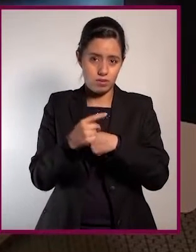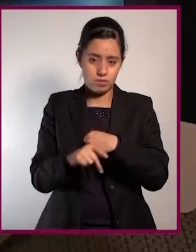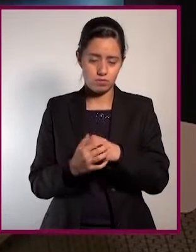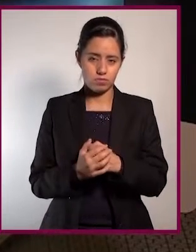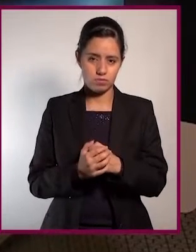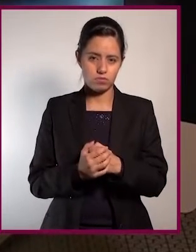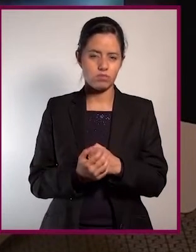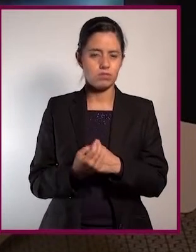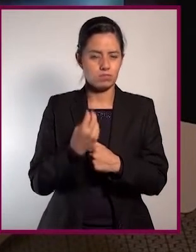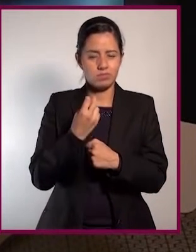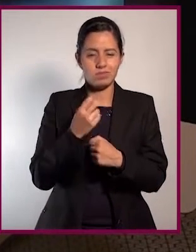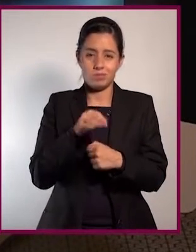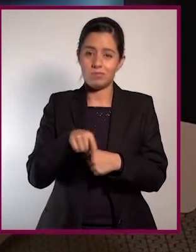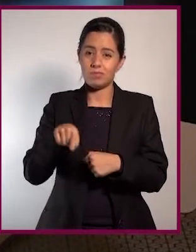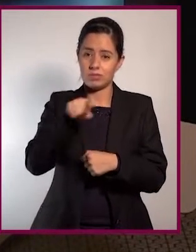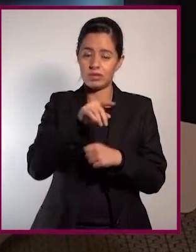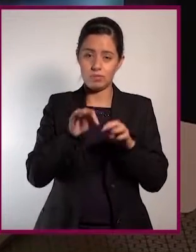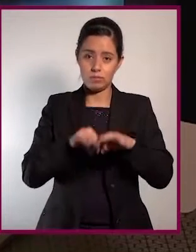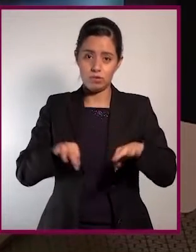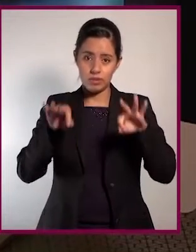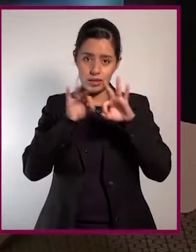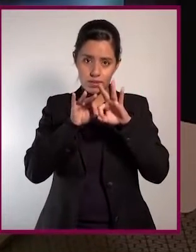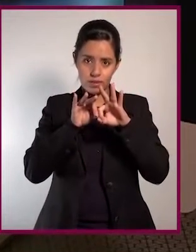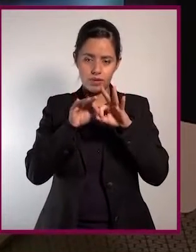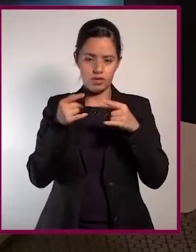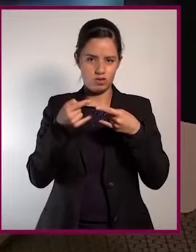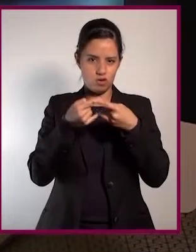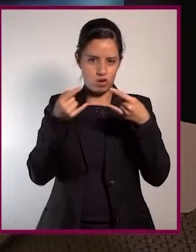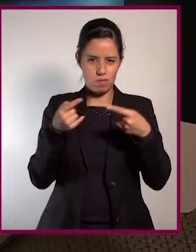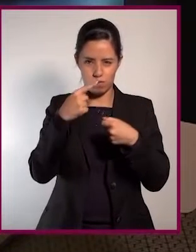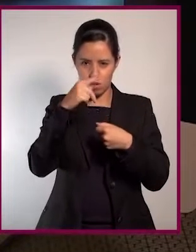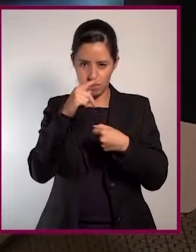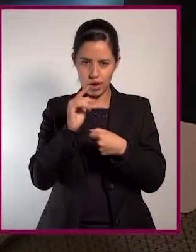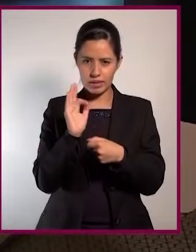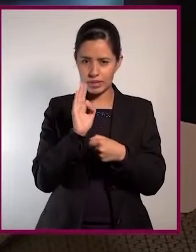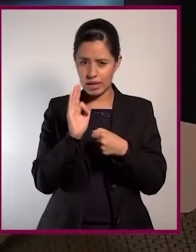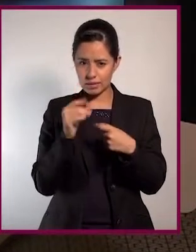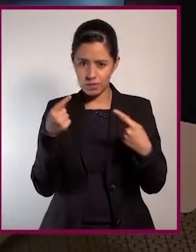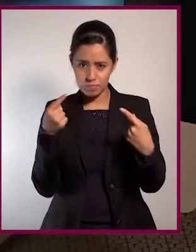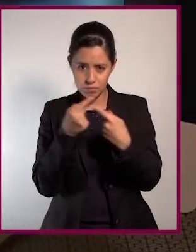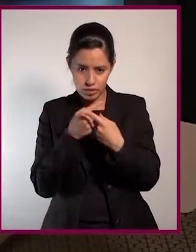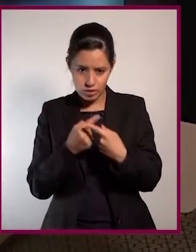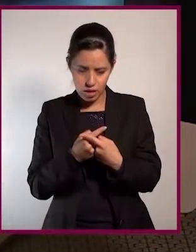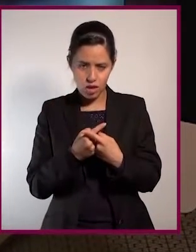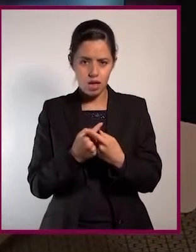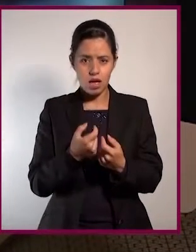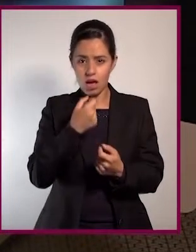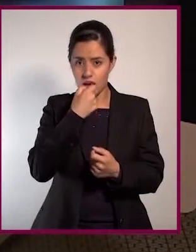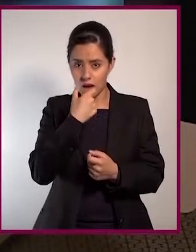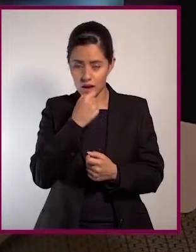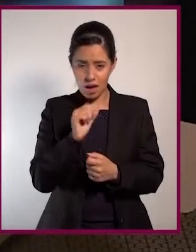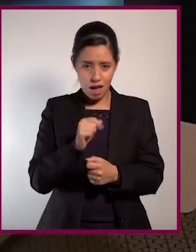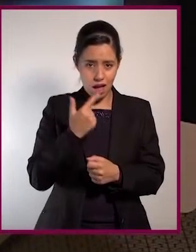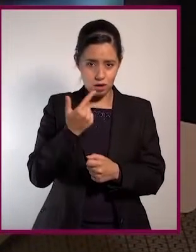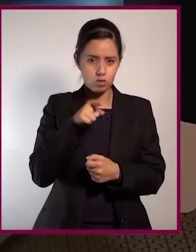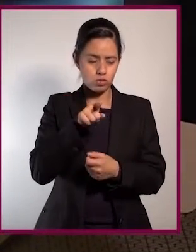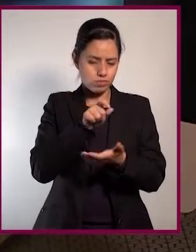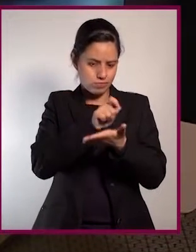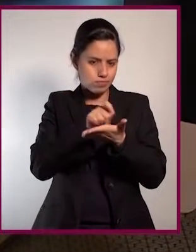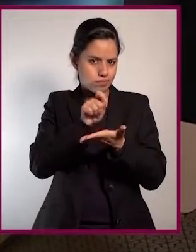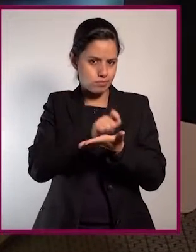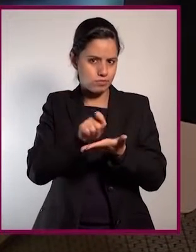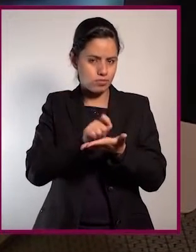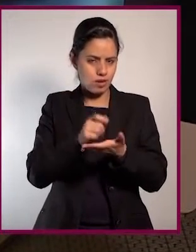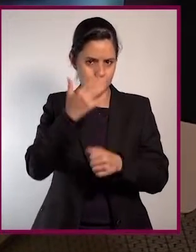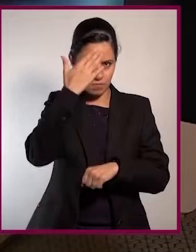Entonces, sí hay que tener por eso muy bien identificado tu historial de alergias. En el caso de los medicamentos, cuando alguien ya se sepa